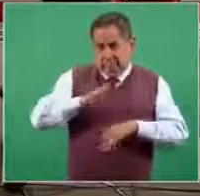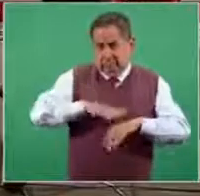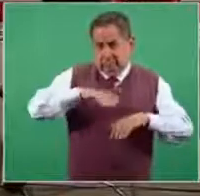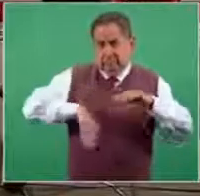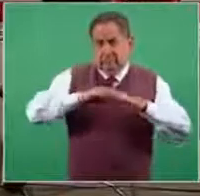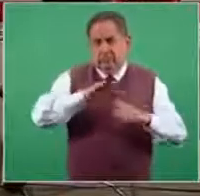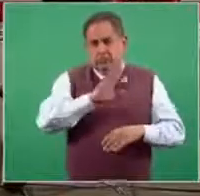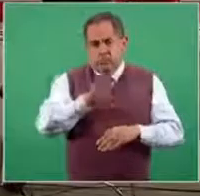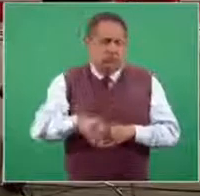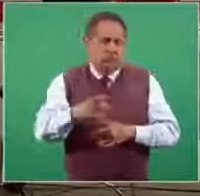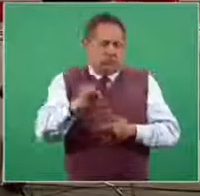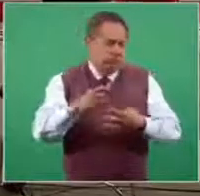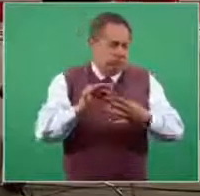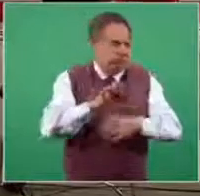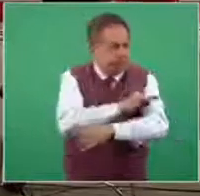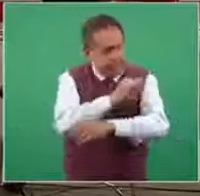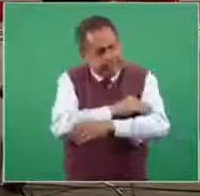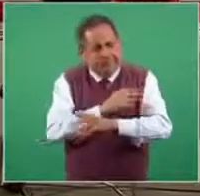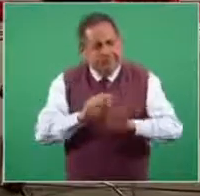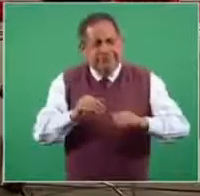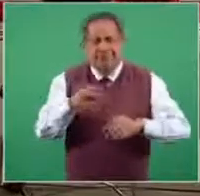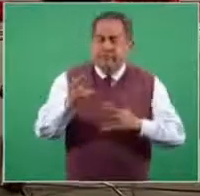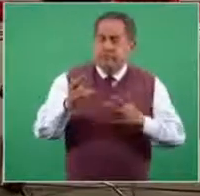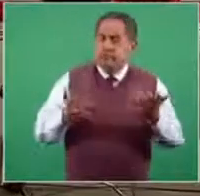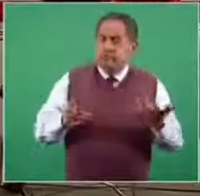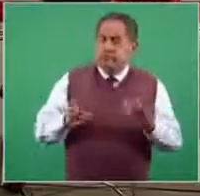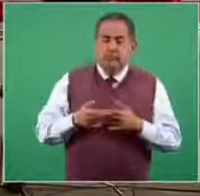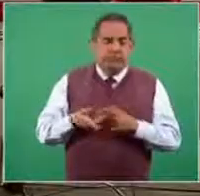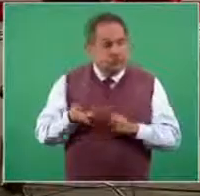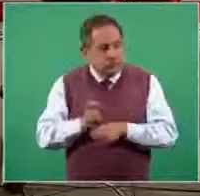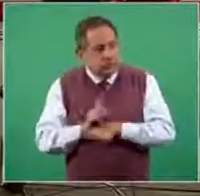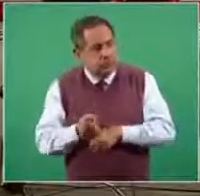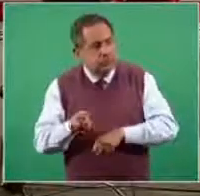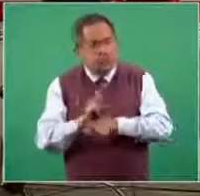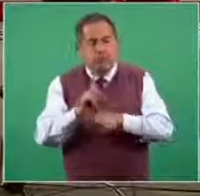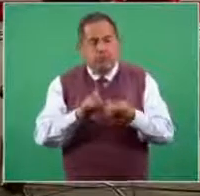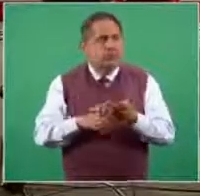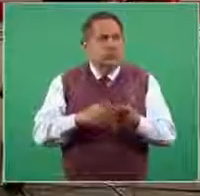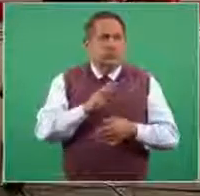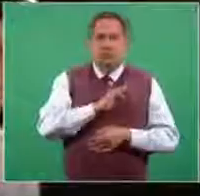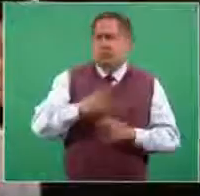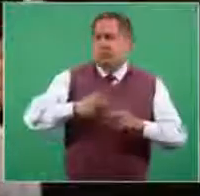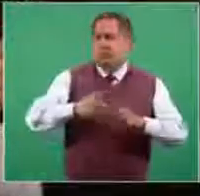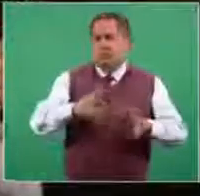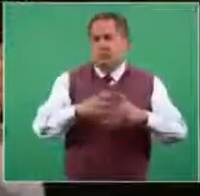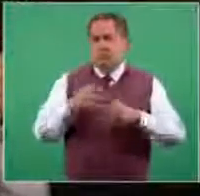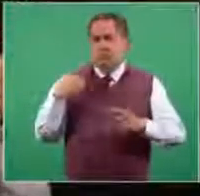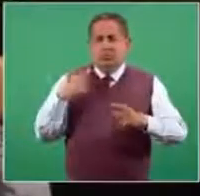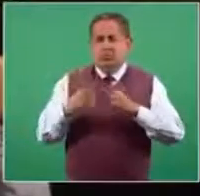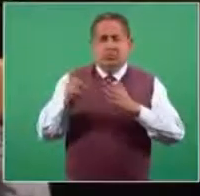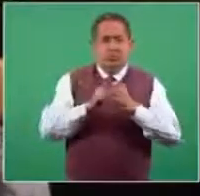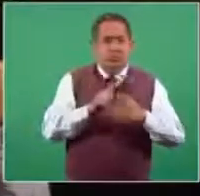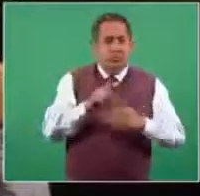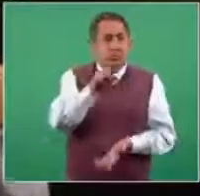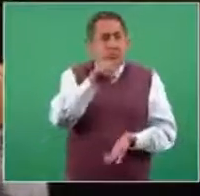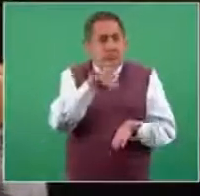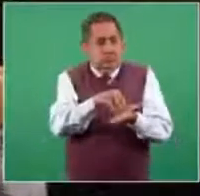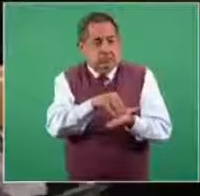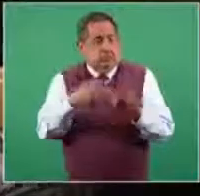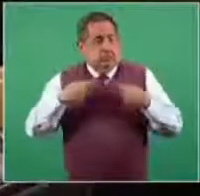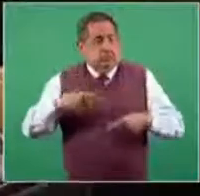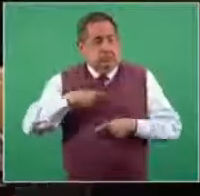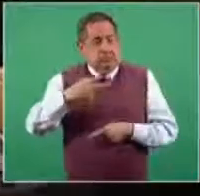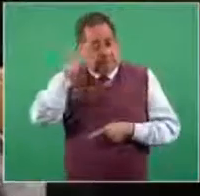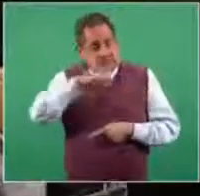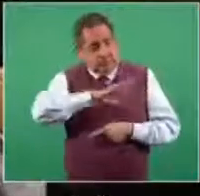Habla usted de las vacunas y todo esto, pero pues a diario casi el promedio de este mes fueron casi más de mil mexicanos diarios.